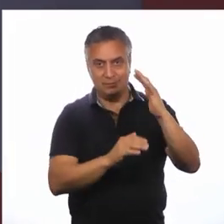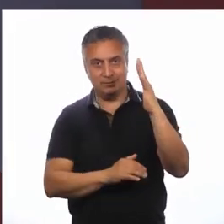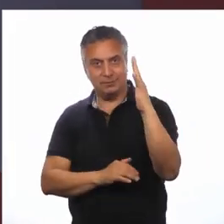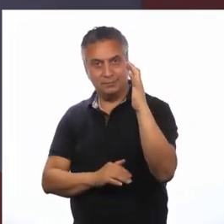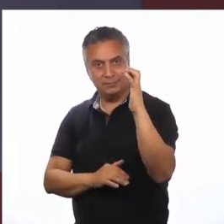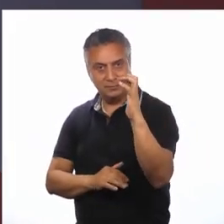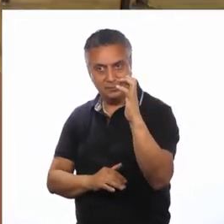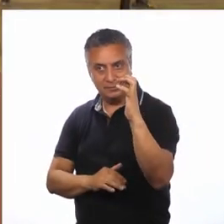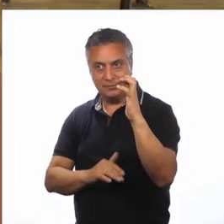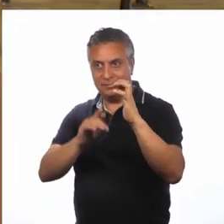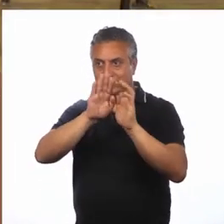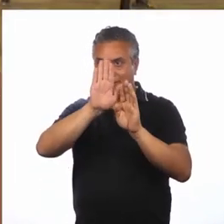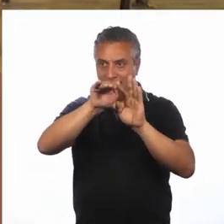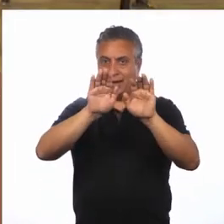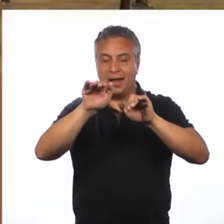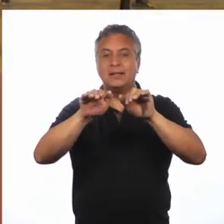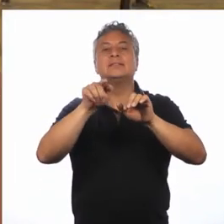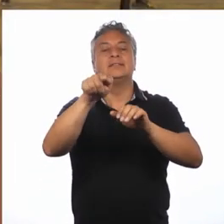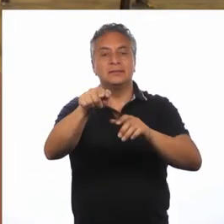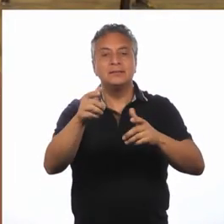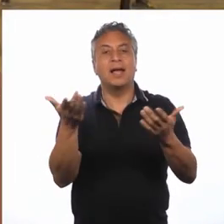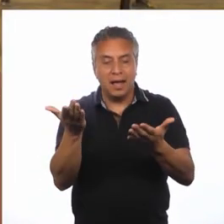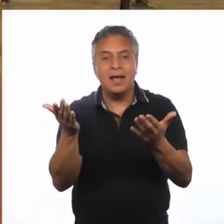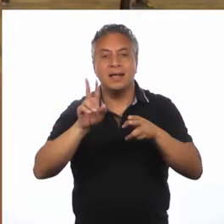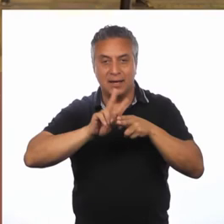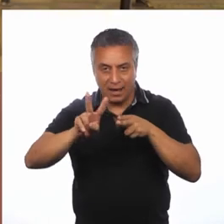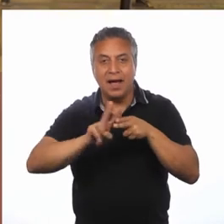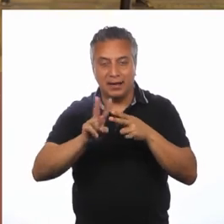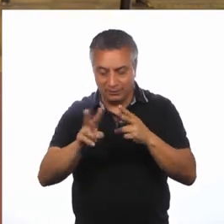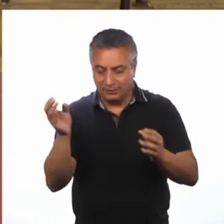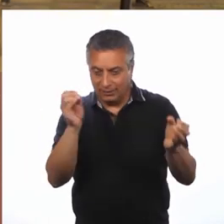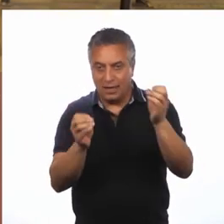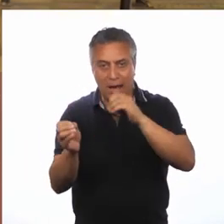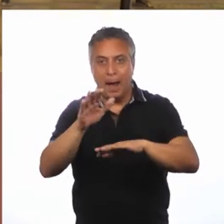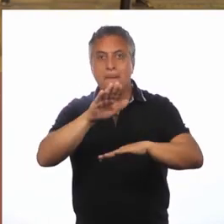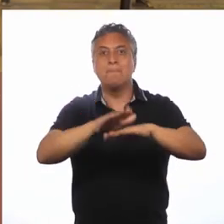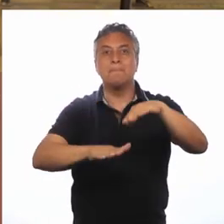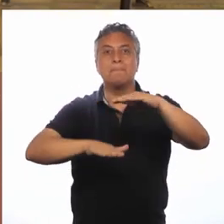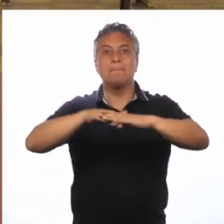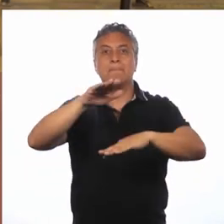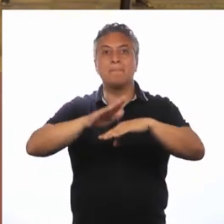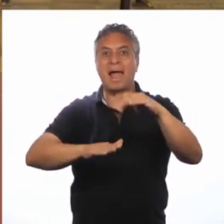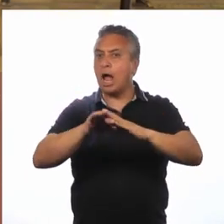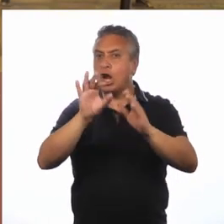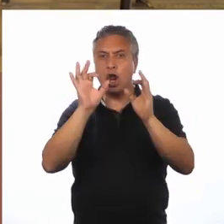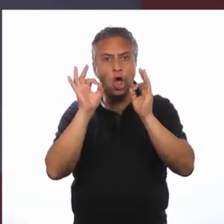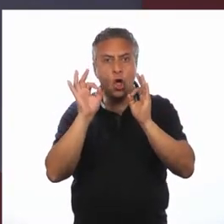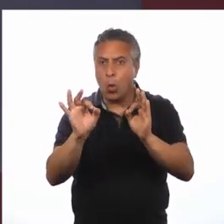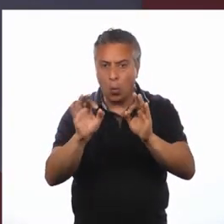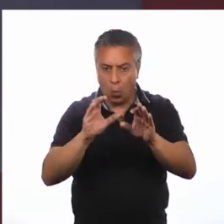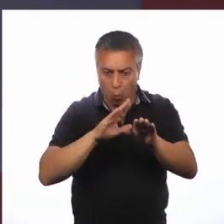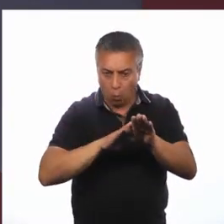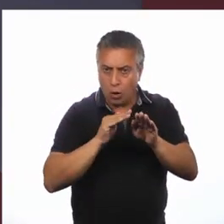Y estaremos Formando Nuestra mano De manera Proporcional